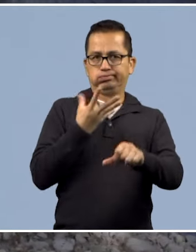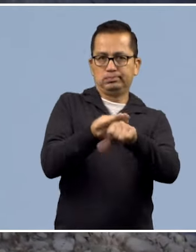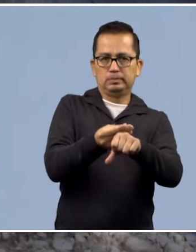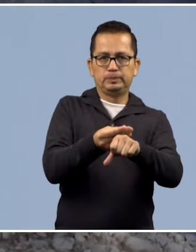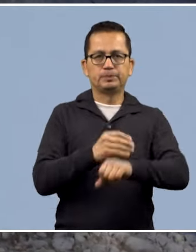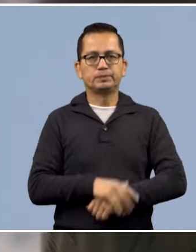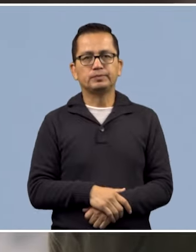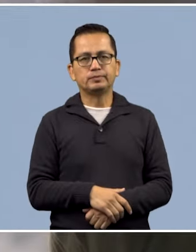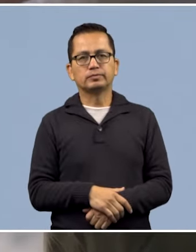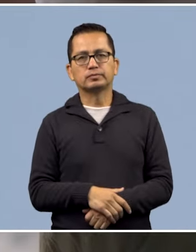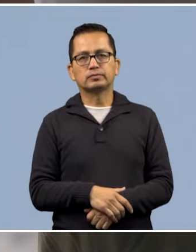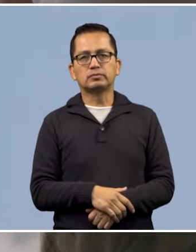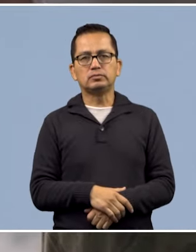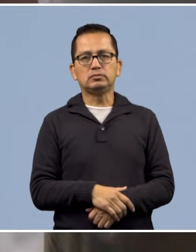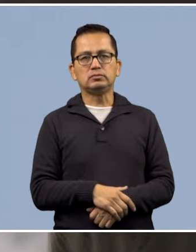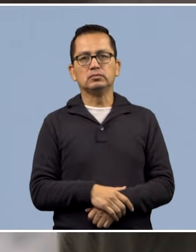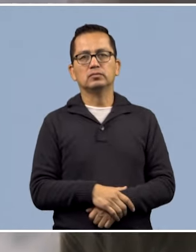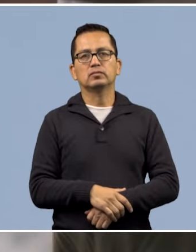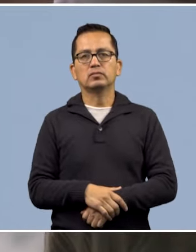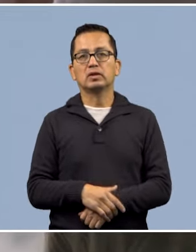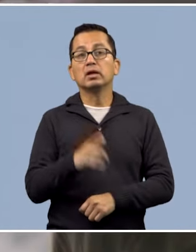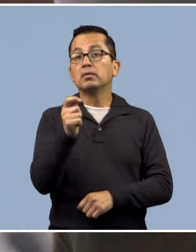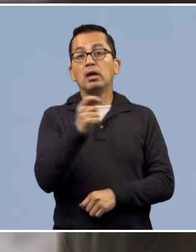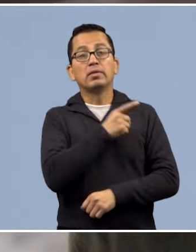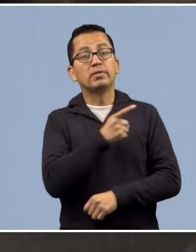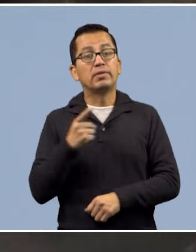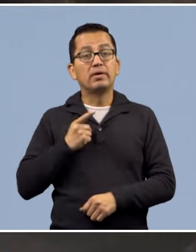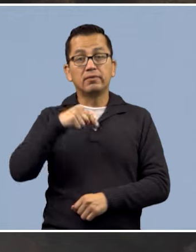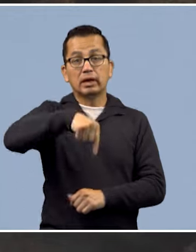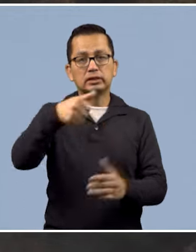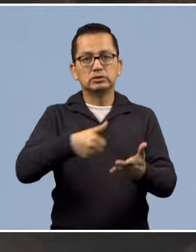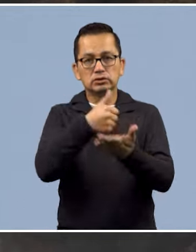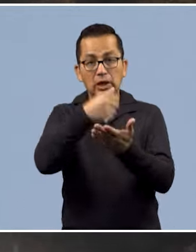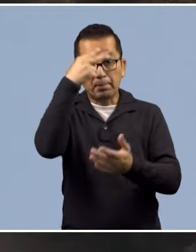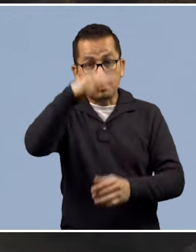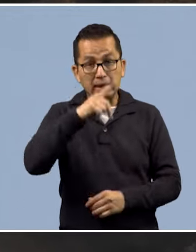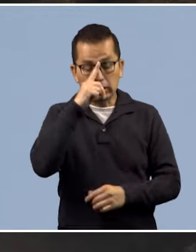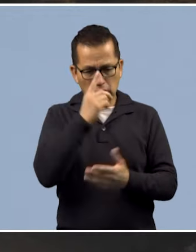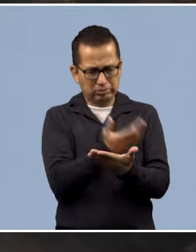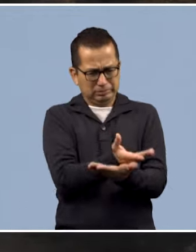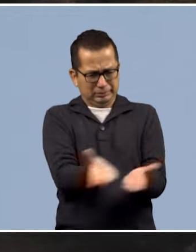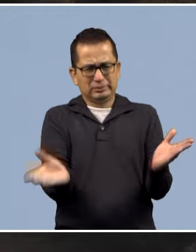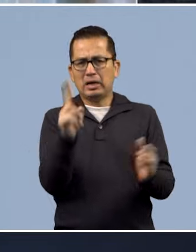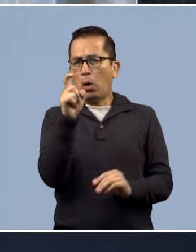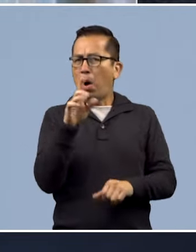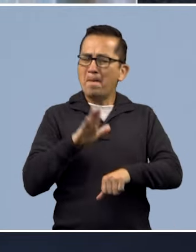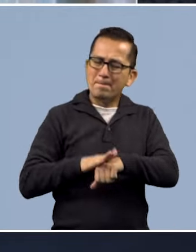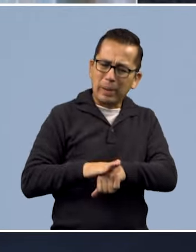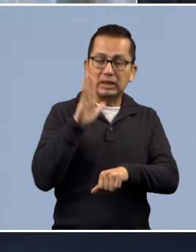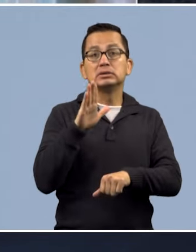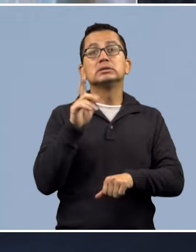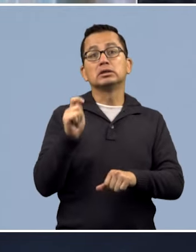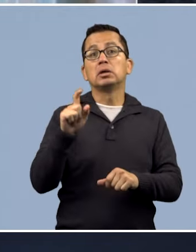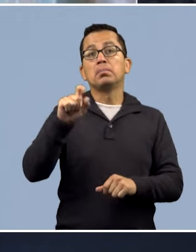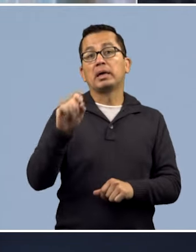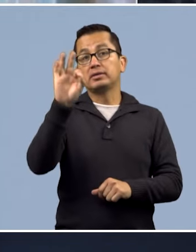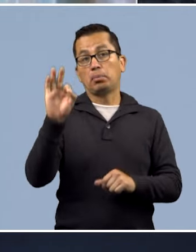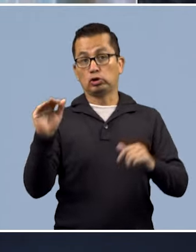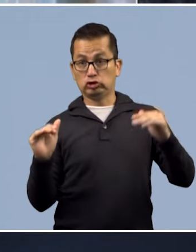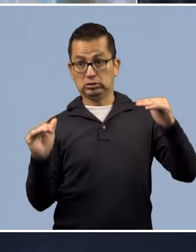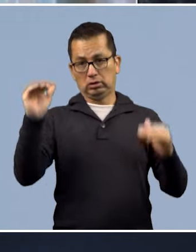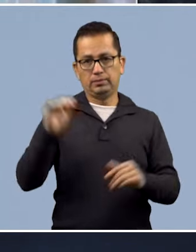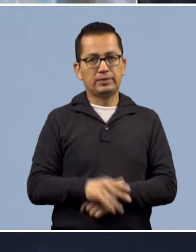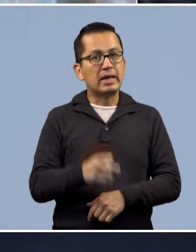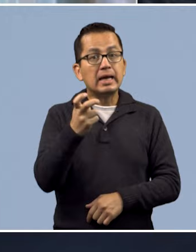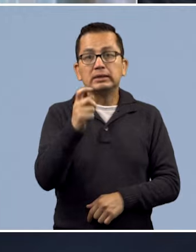Implica aumentar la disponibilidad de agua en la Ciudad de México hasta en un 20% más. Entonces, esta es